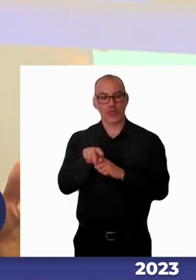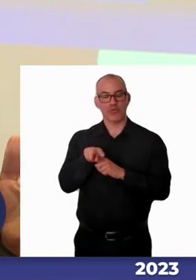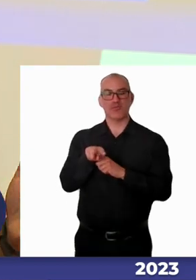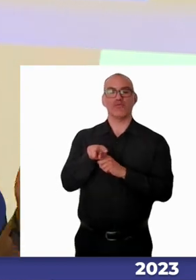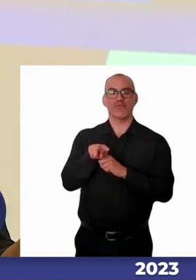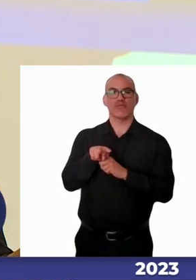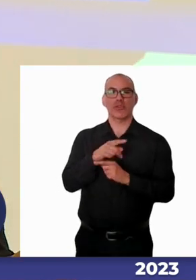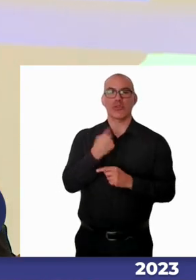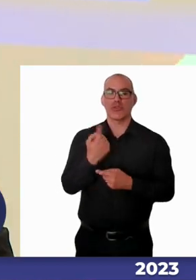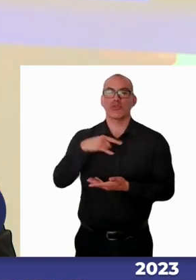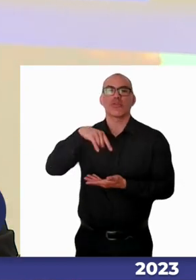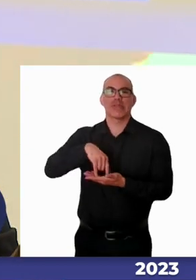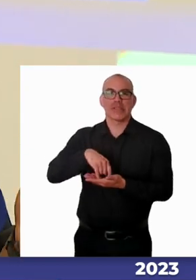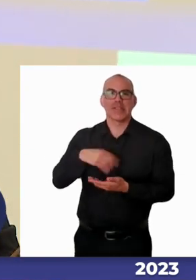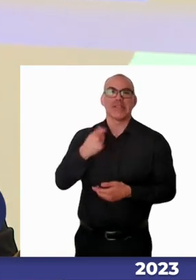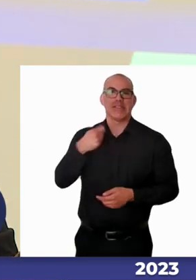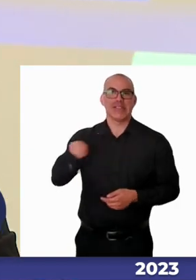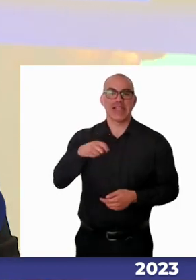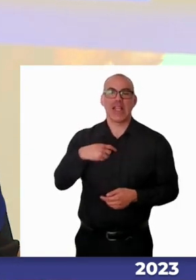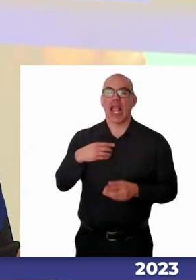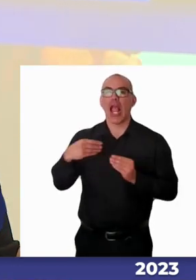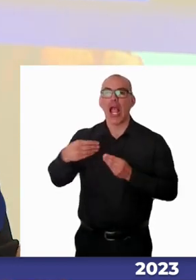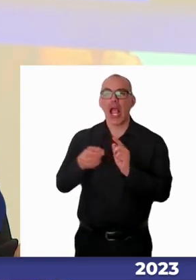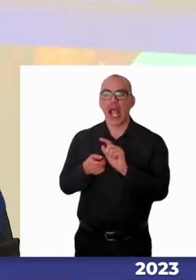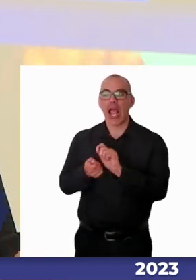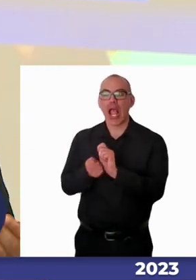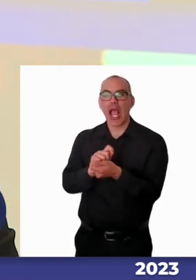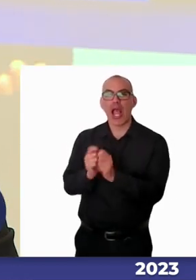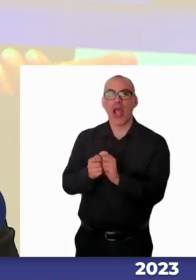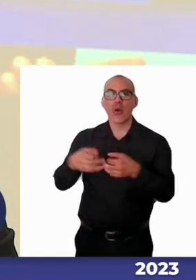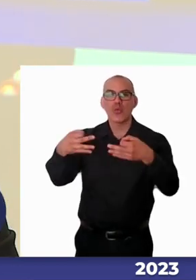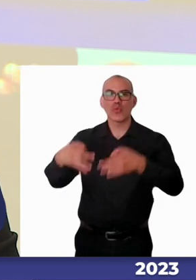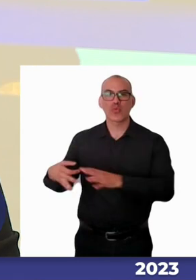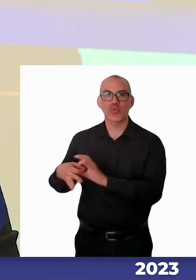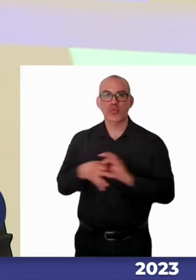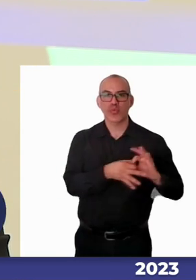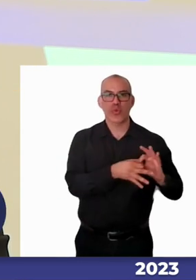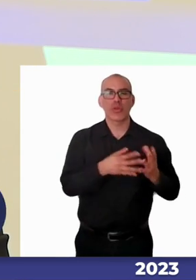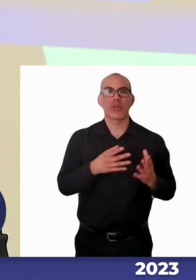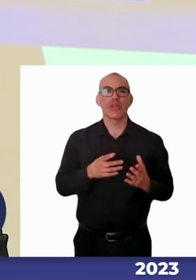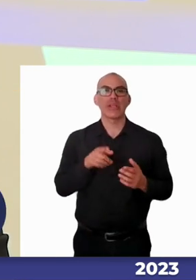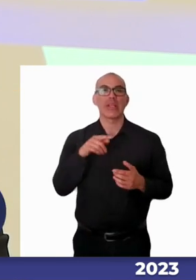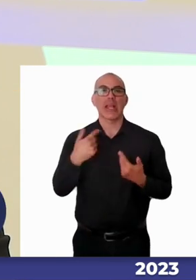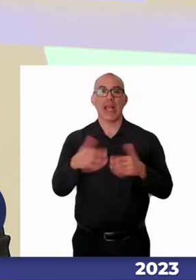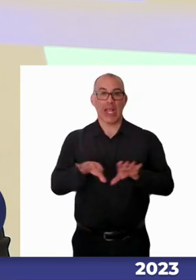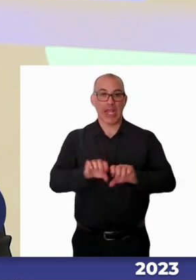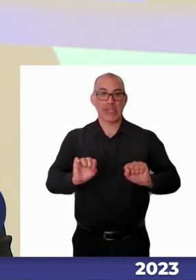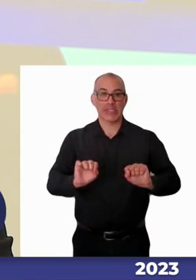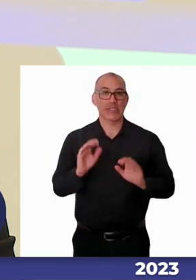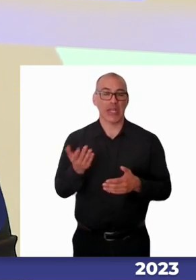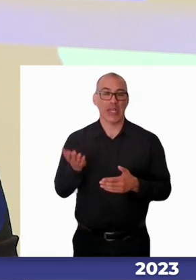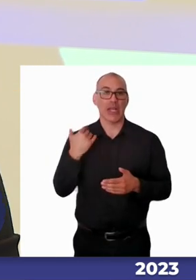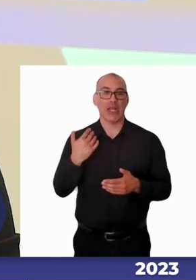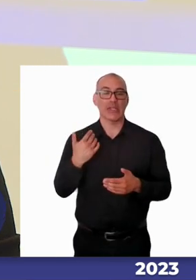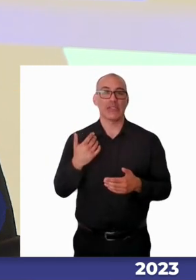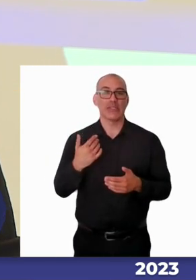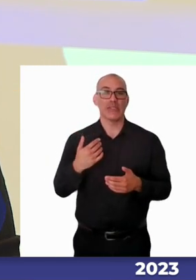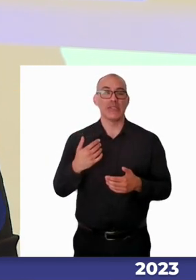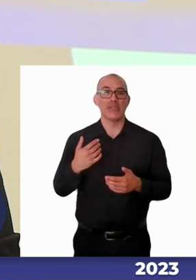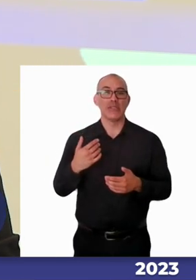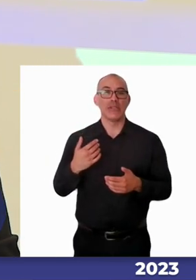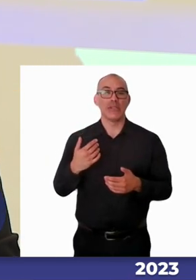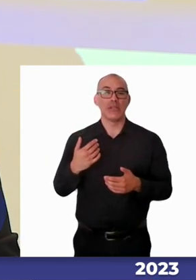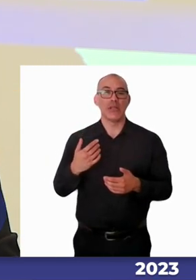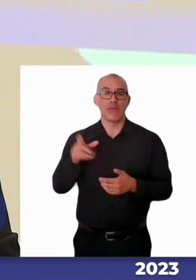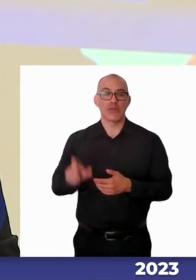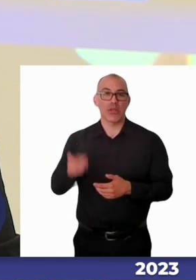denominado ajustes razonables, que además es lo que nos establece el pacto de las personas con discapacidad. Yo